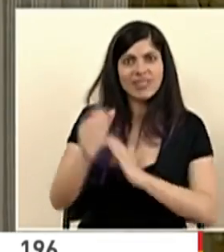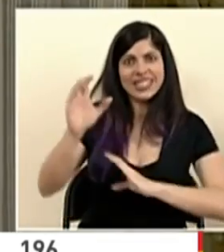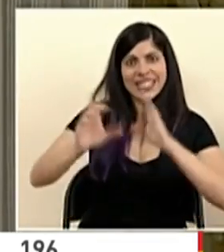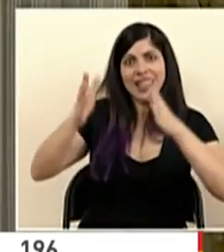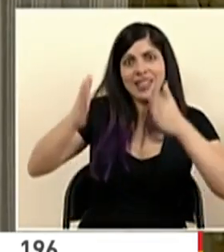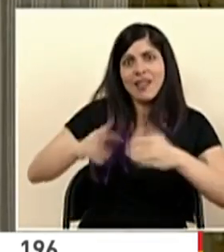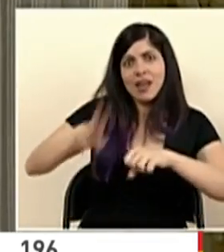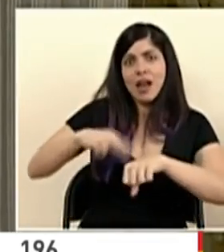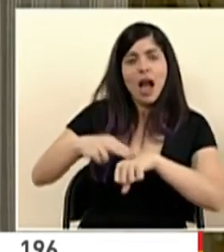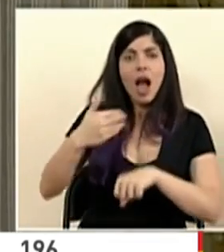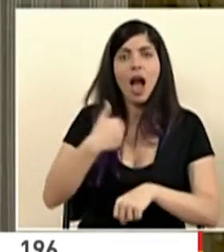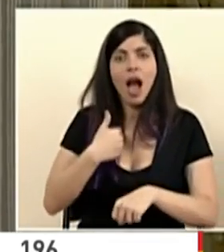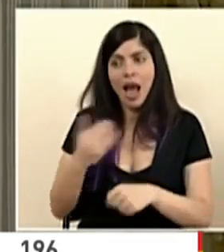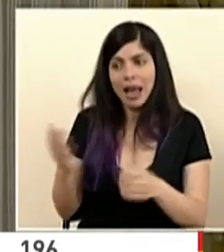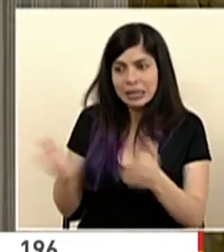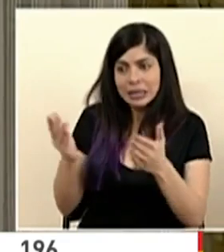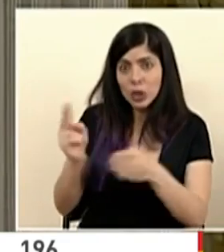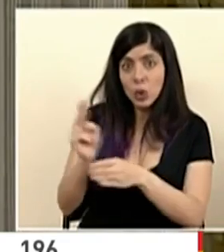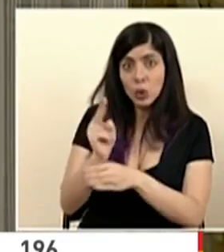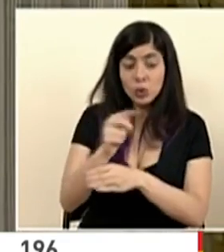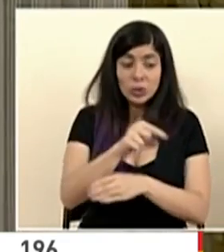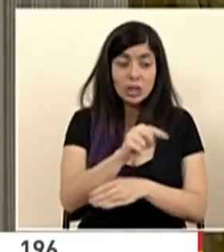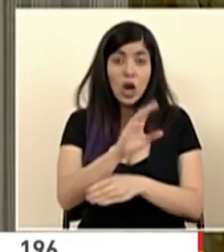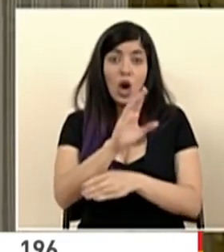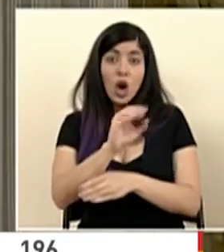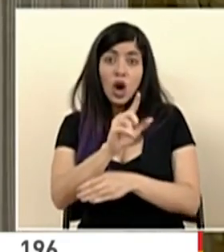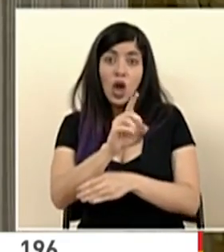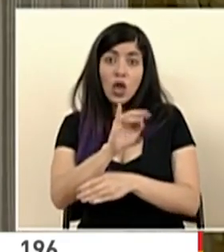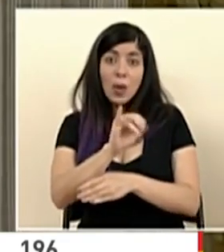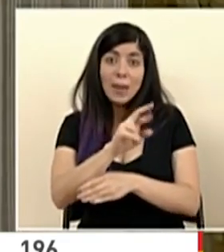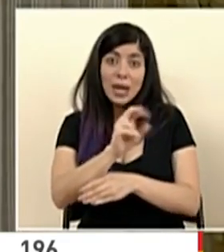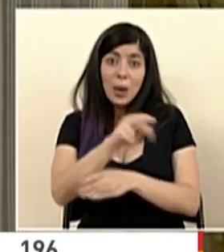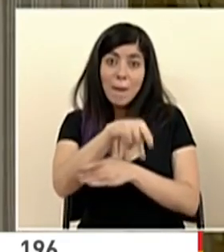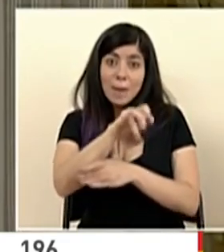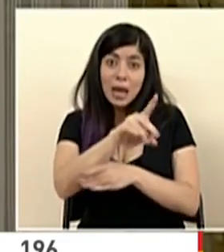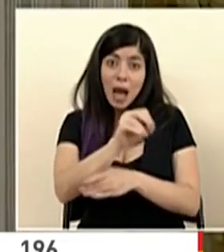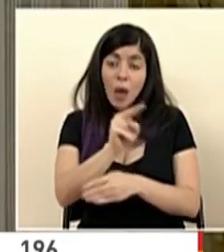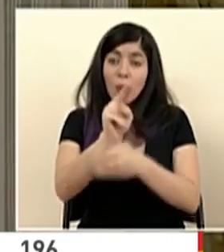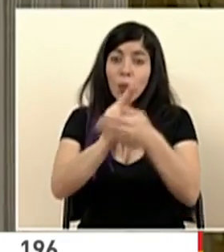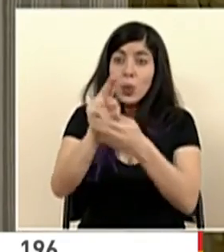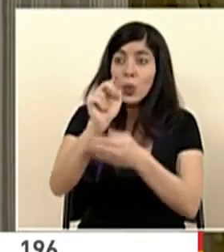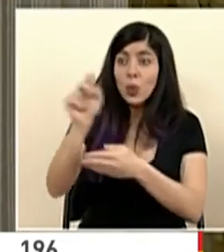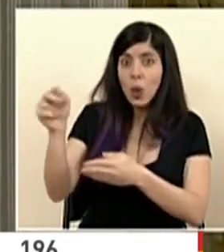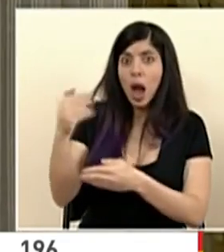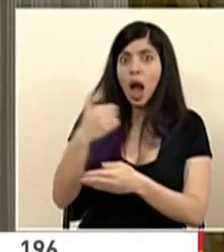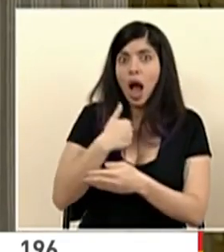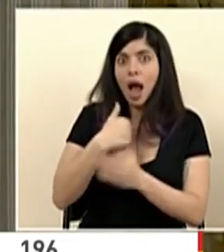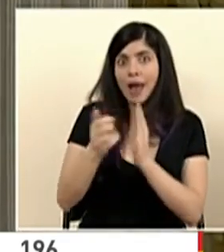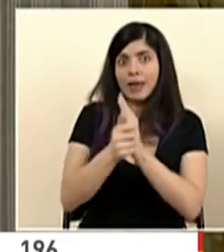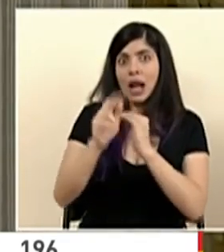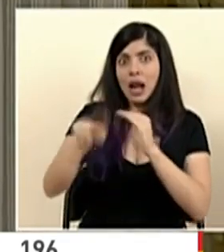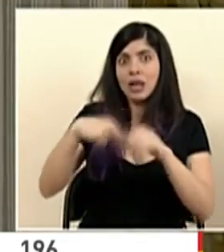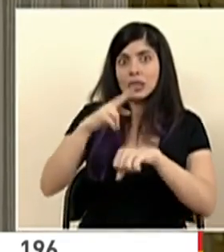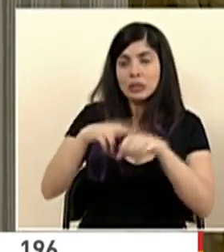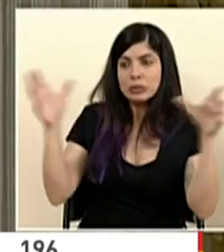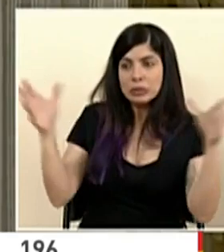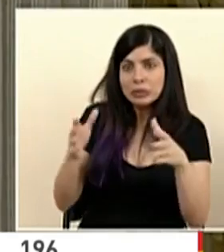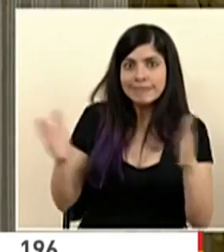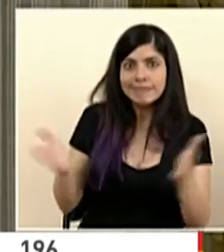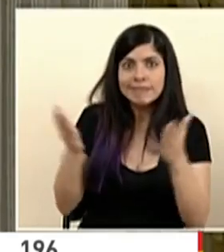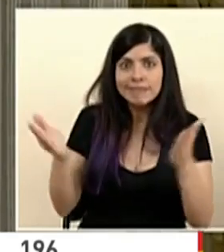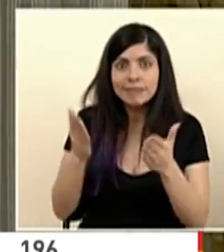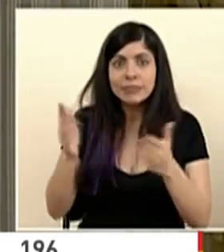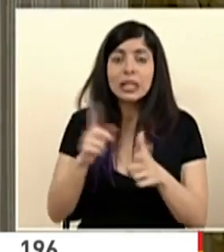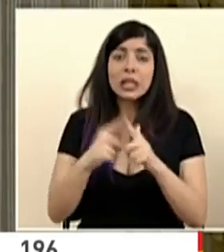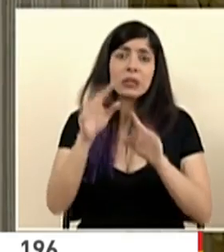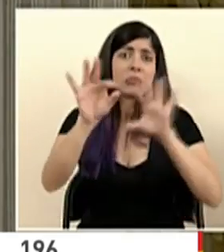científico nacional que en el Clodomiro Picado y en otras universidades y laboratorios estamos desarrollando. Así es que pues invitarlos a